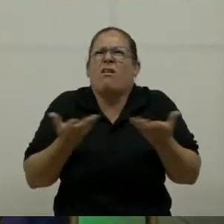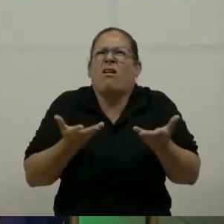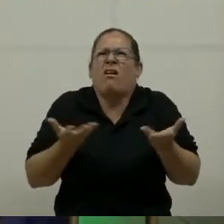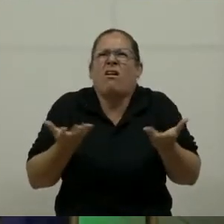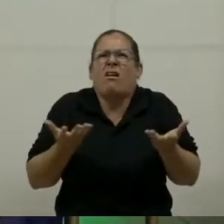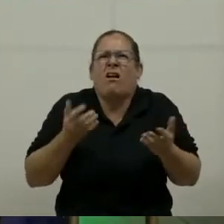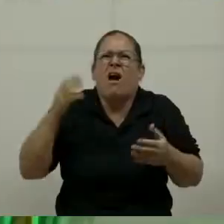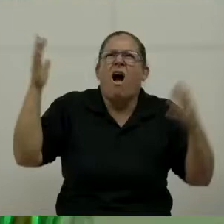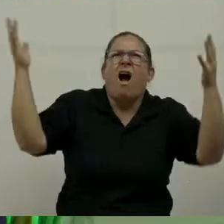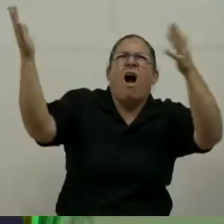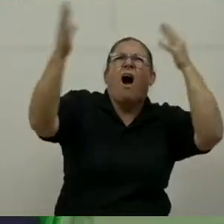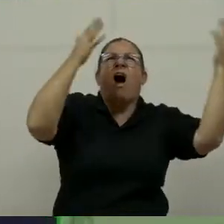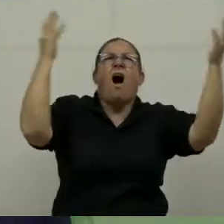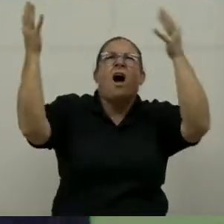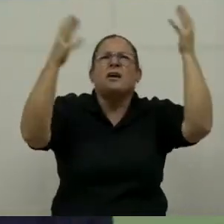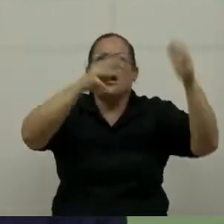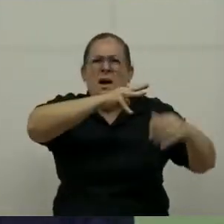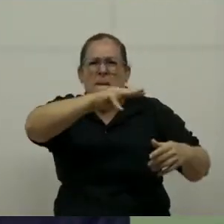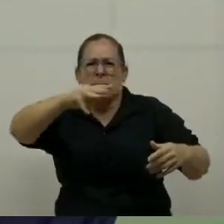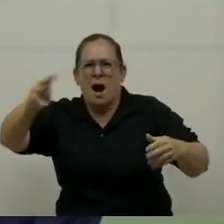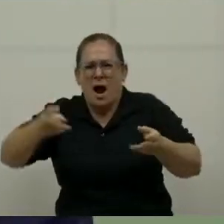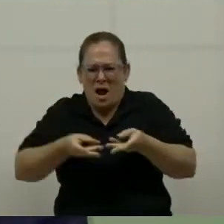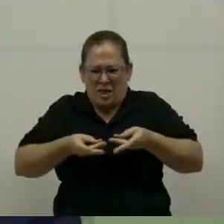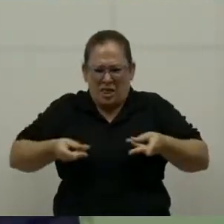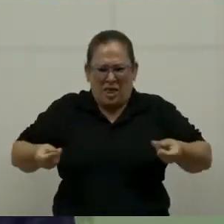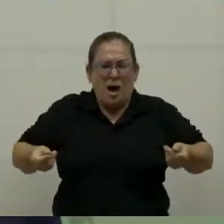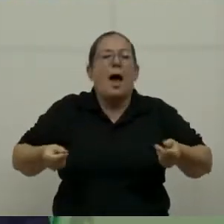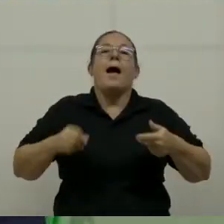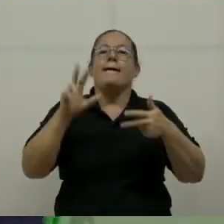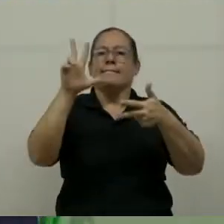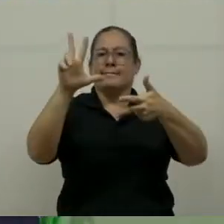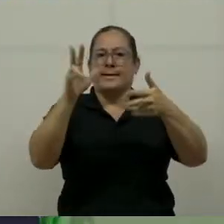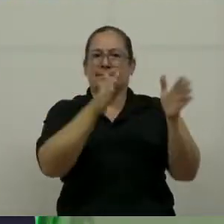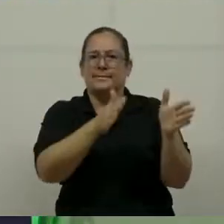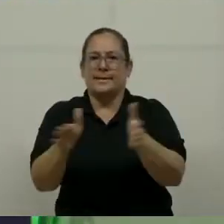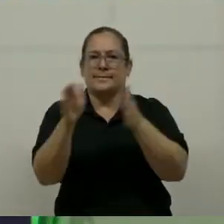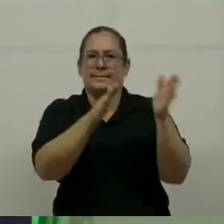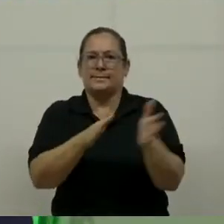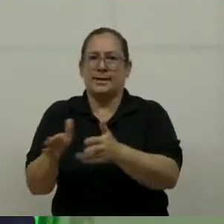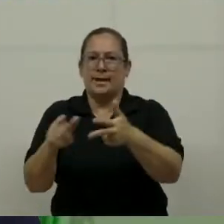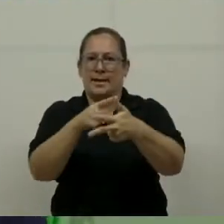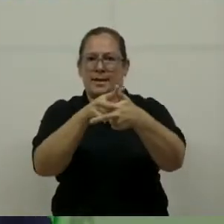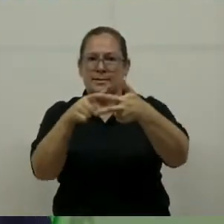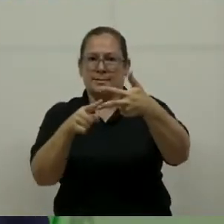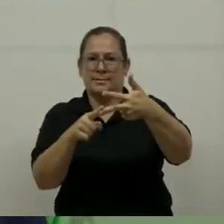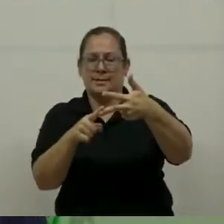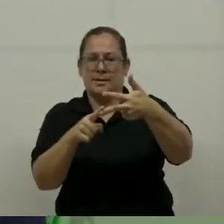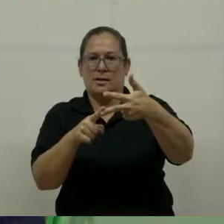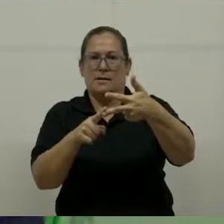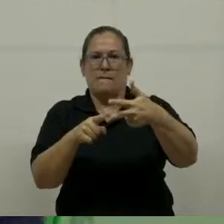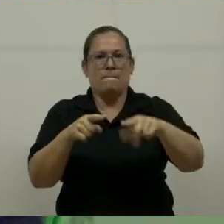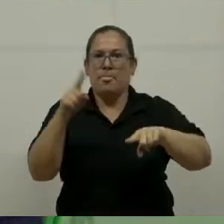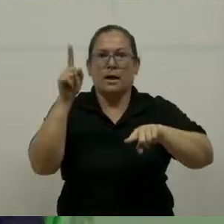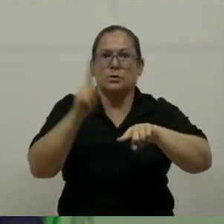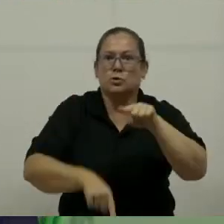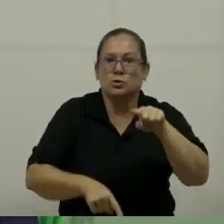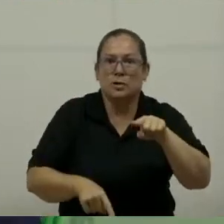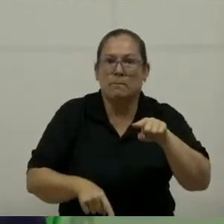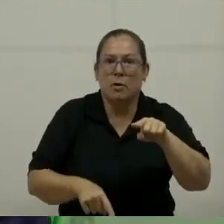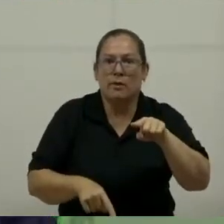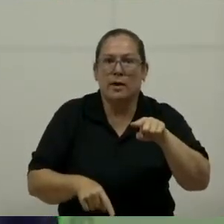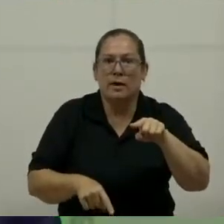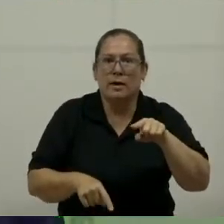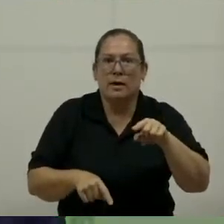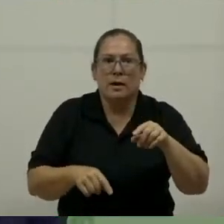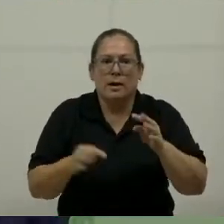don Mauricio? Bueno, aire, mar y tierra son tres estrategias que tienen acciones específicas y no podemos nosotros imaginar